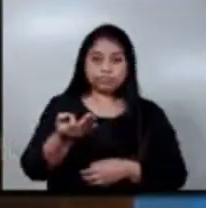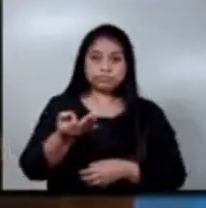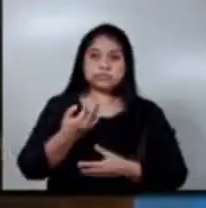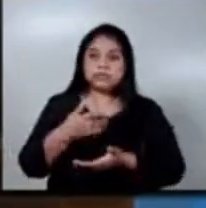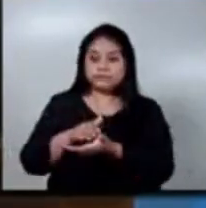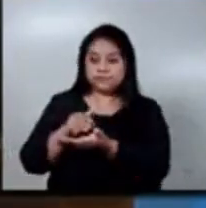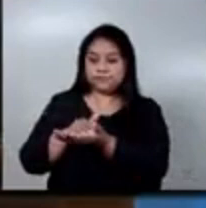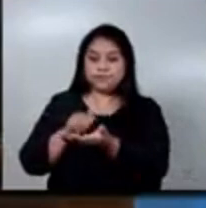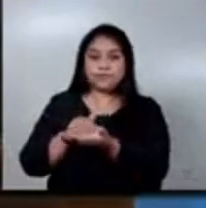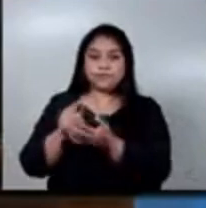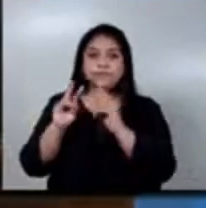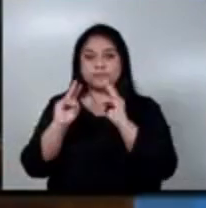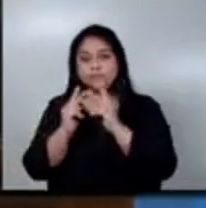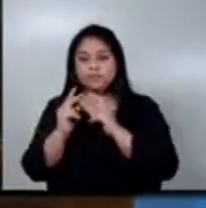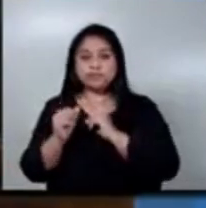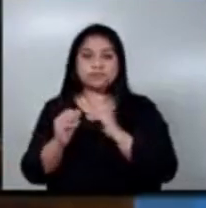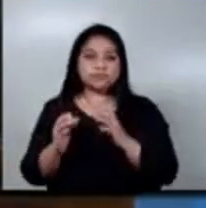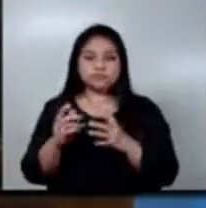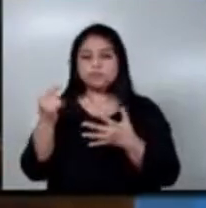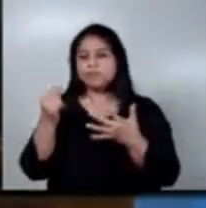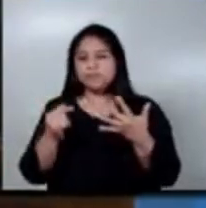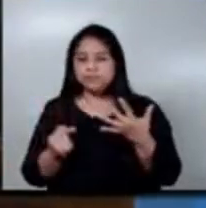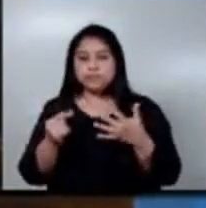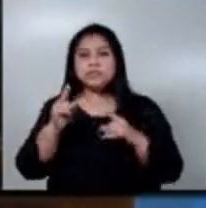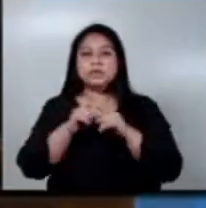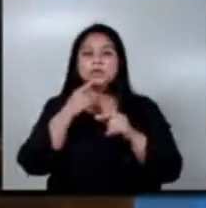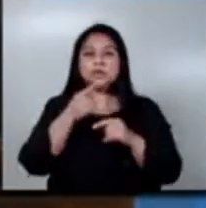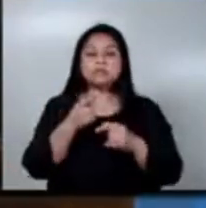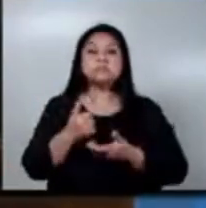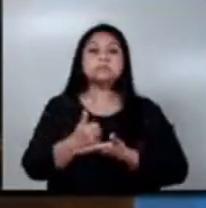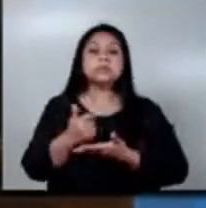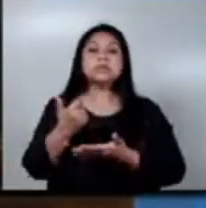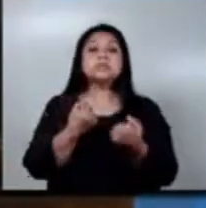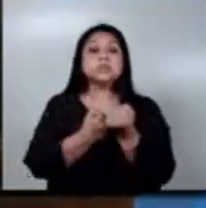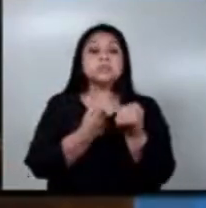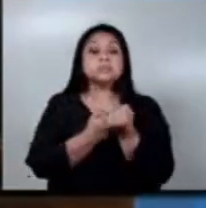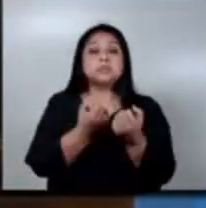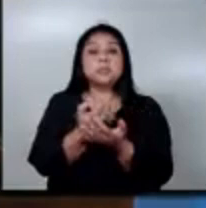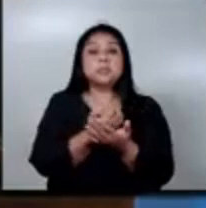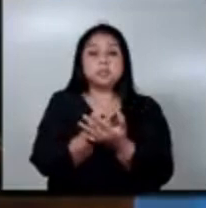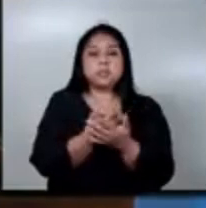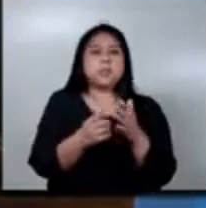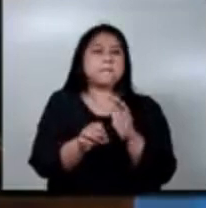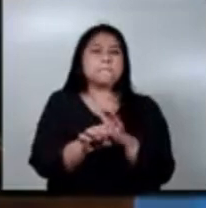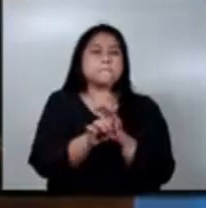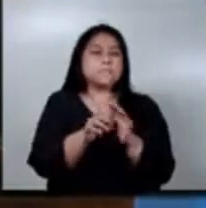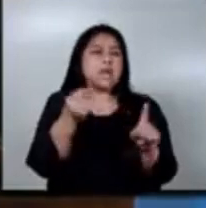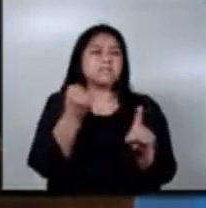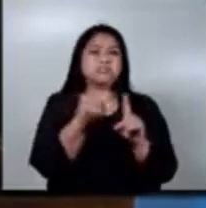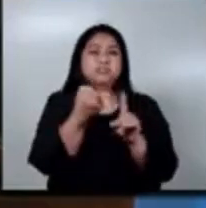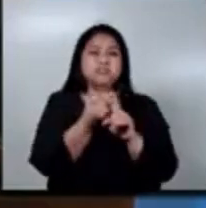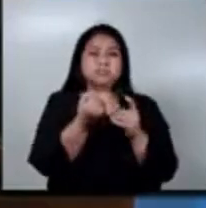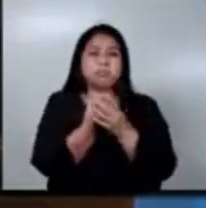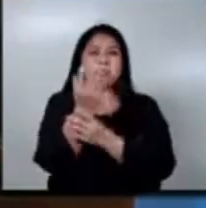cosechas. Es un apoyo económico que le permite al agricultor y agricultora recuperarse cuando sus cultivos son dañados